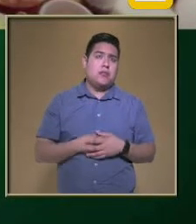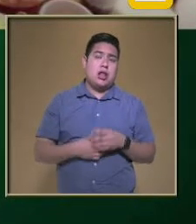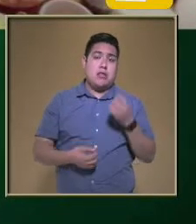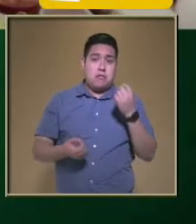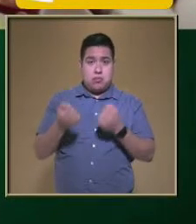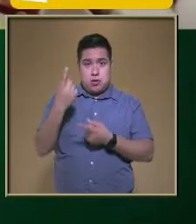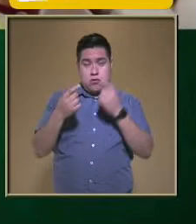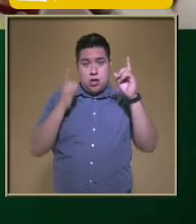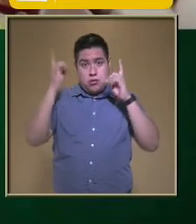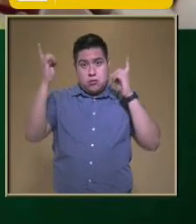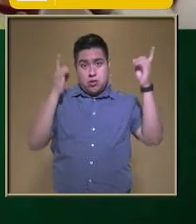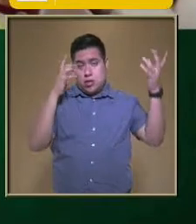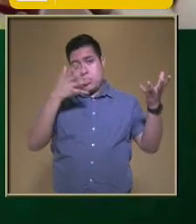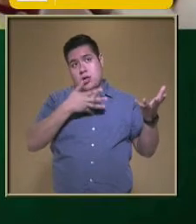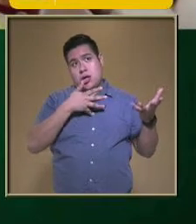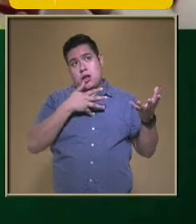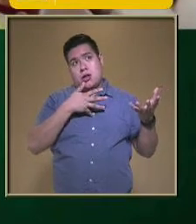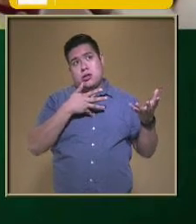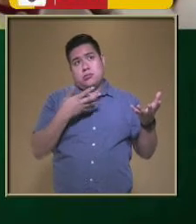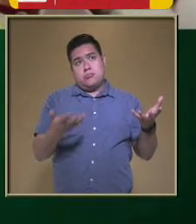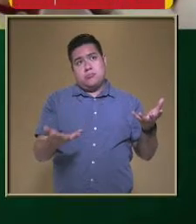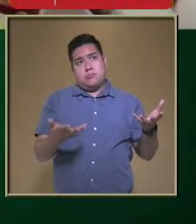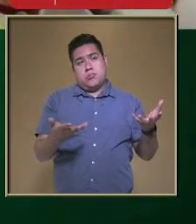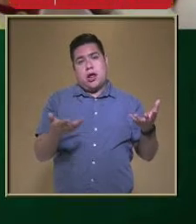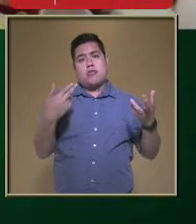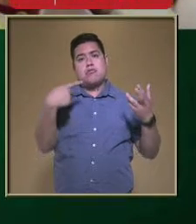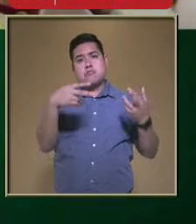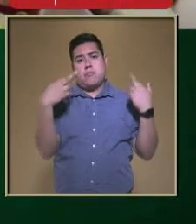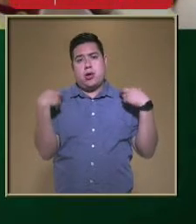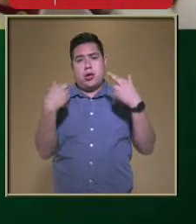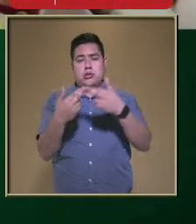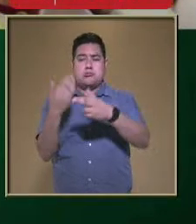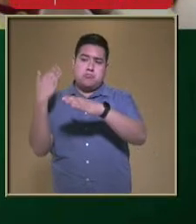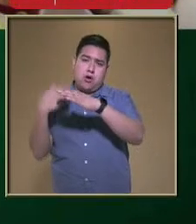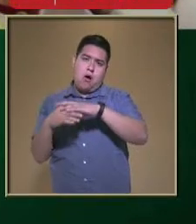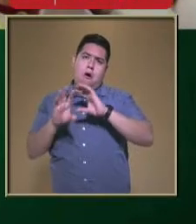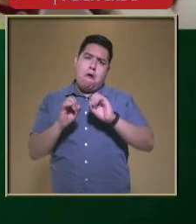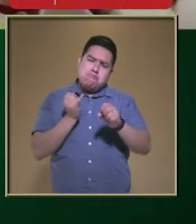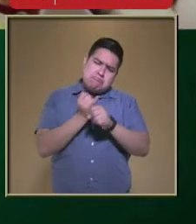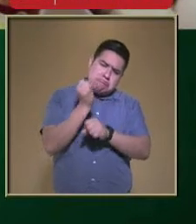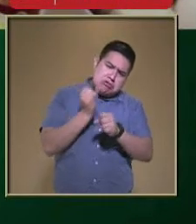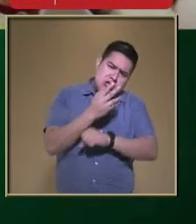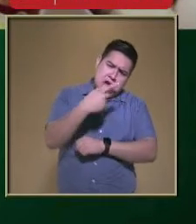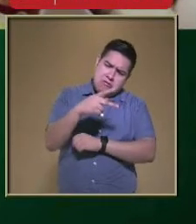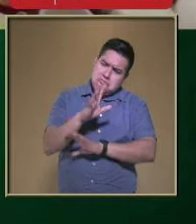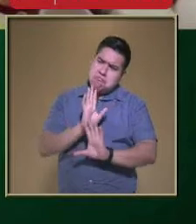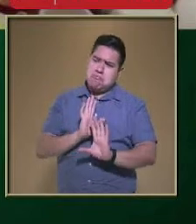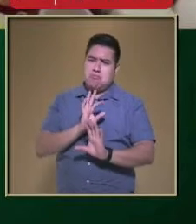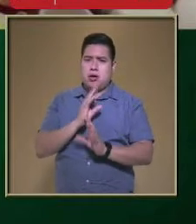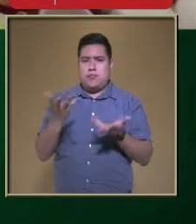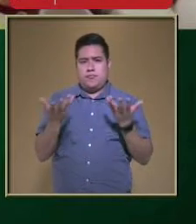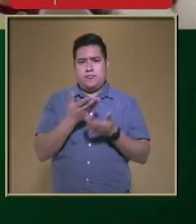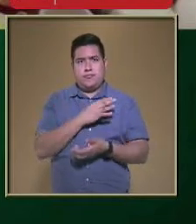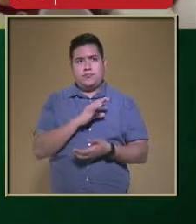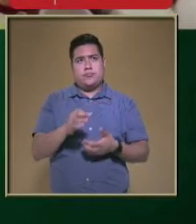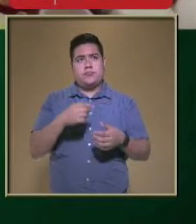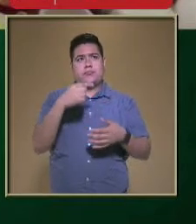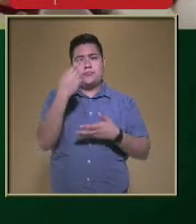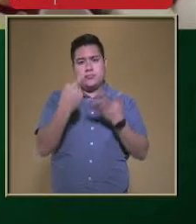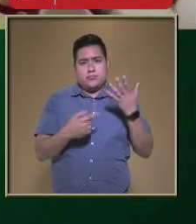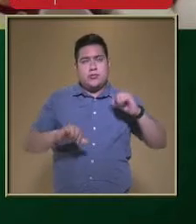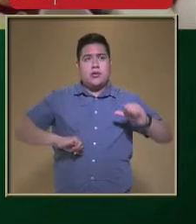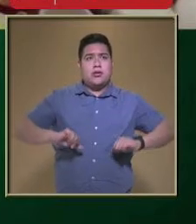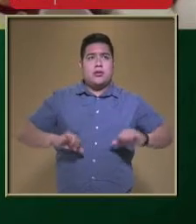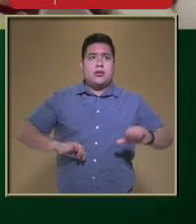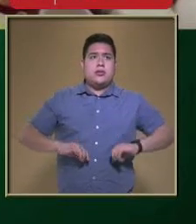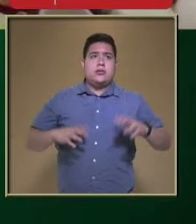Después podemos Hacérsela llegar A nuestro maestro O indagar por nosotros mismos Para el día de hoy Tenemos algunas actividades A realizar Como lo